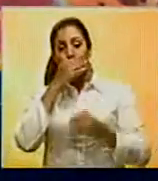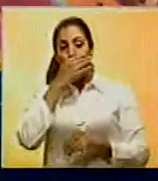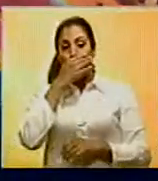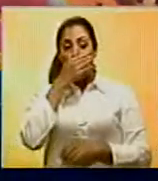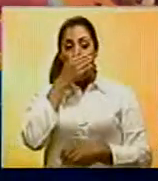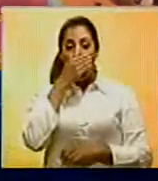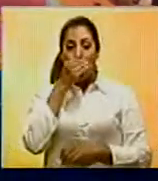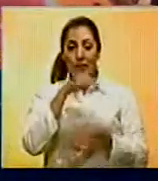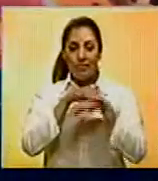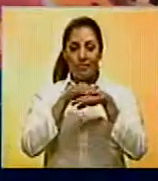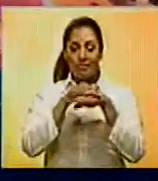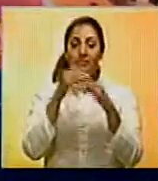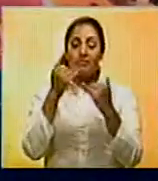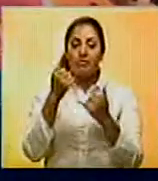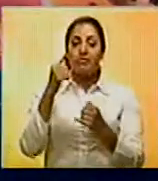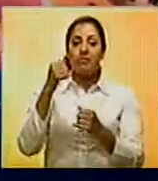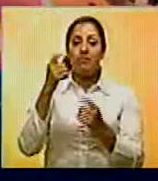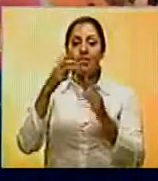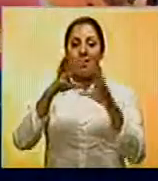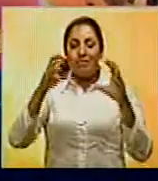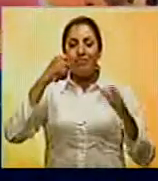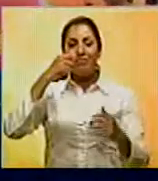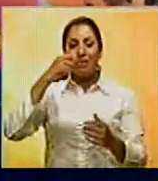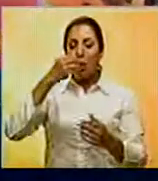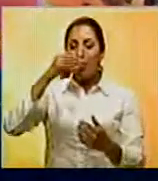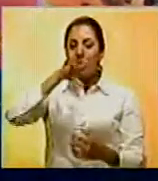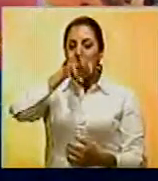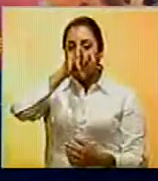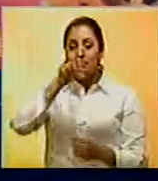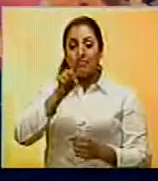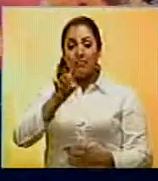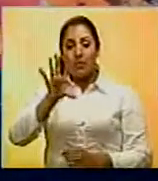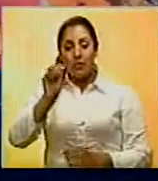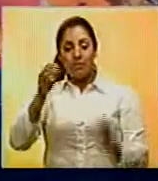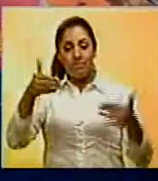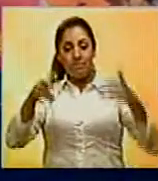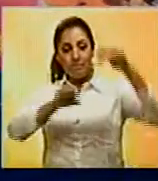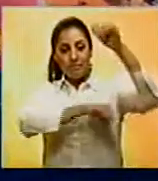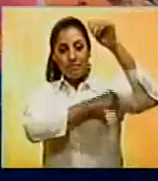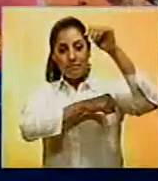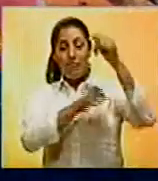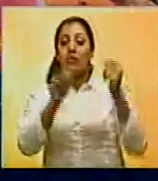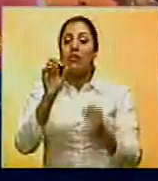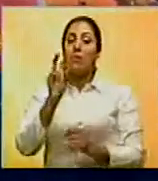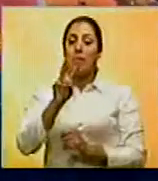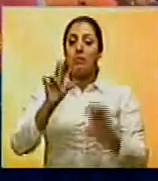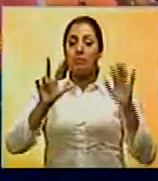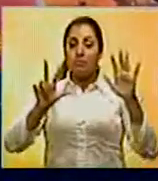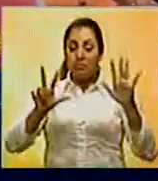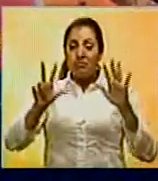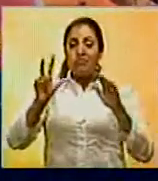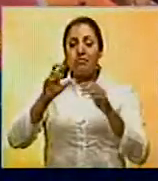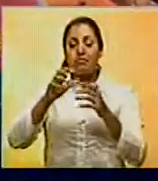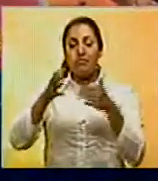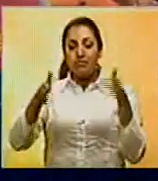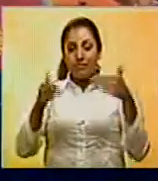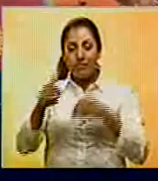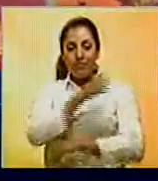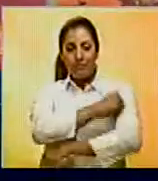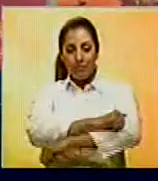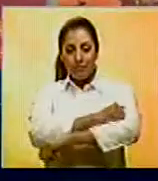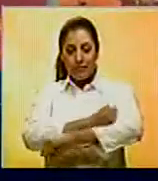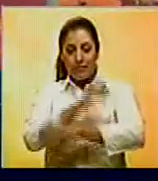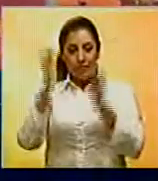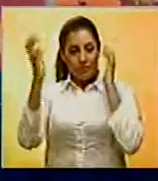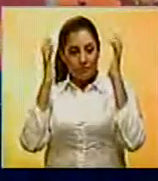498 sacos de perrarina, 150 cajas de desodorante, 28 cajas de jabón de baño y 8